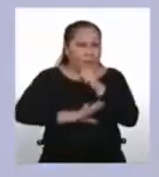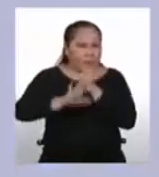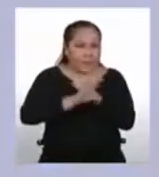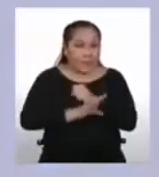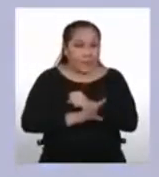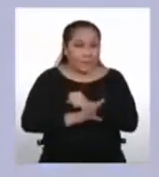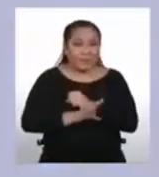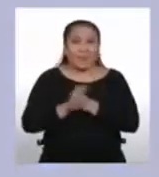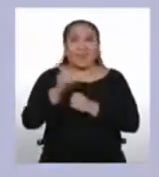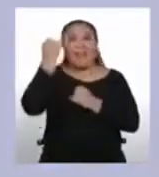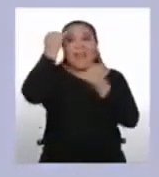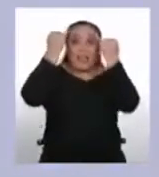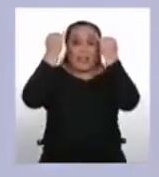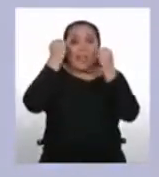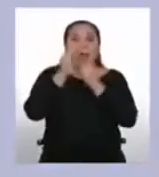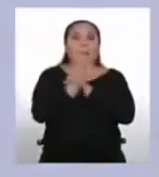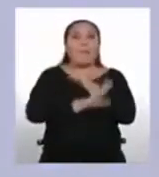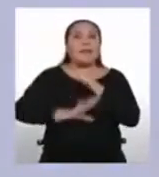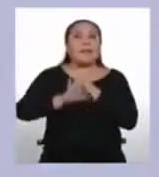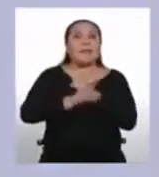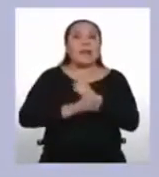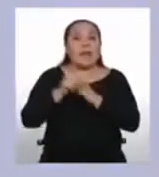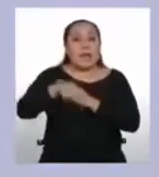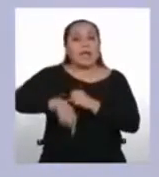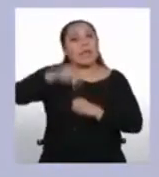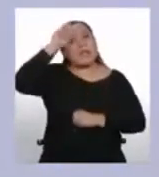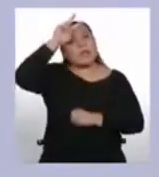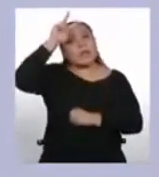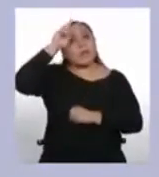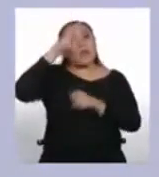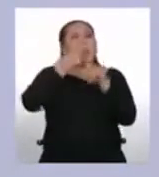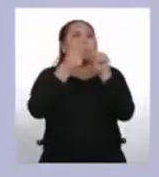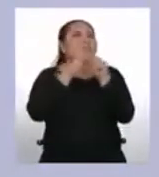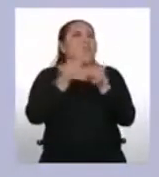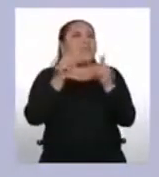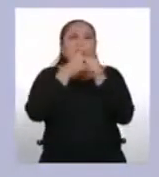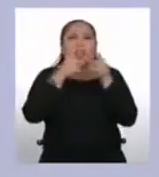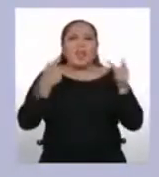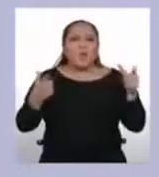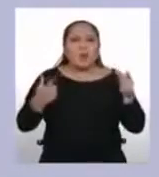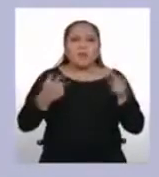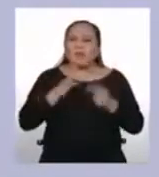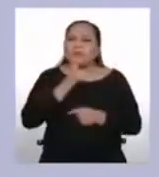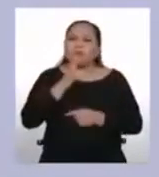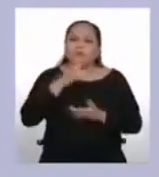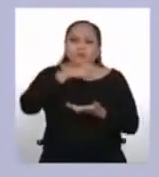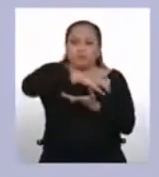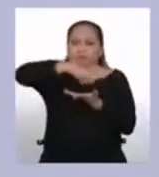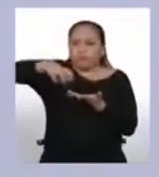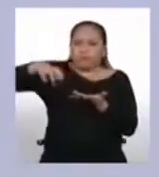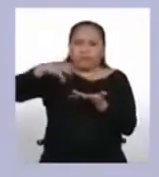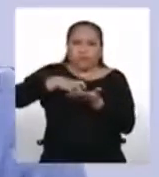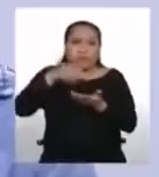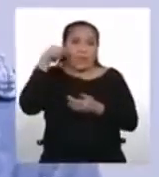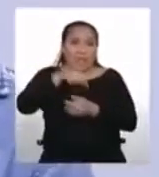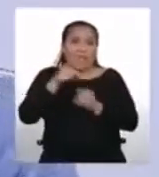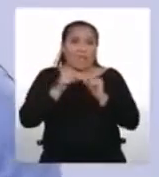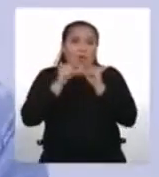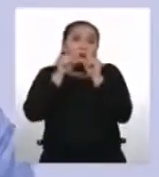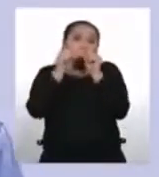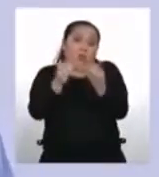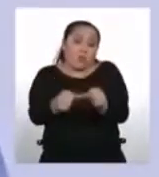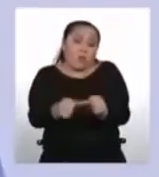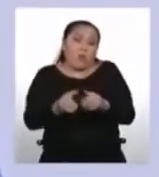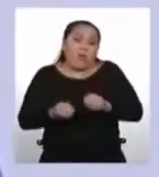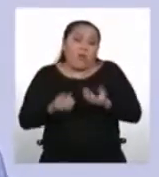La idea principal es que en nuestro país existen diversas lenguas originarias que se hablan en todo el territorio nacional y que deben preservarse, pues